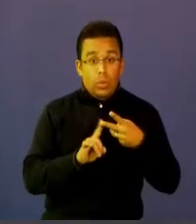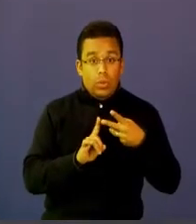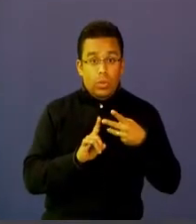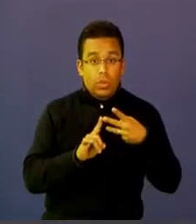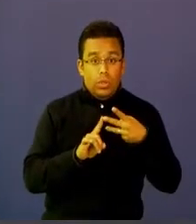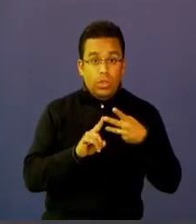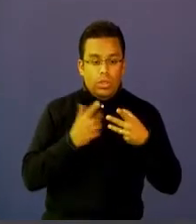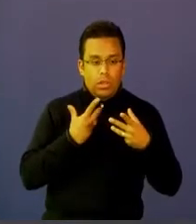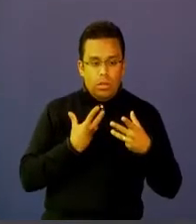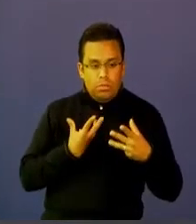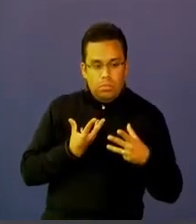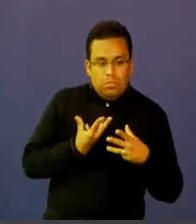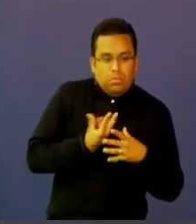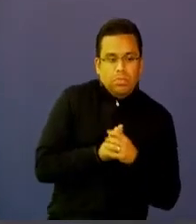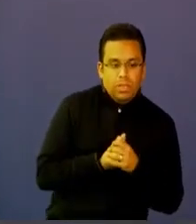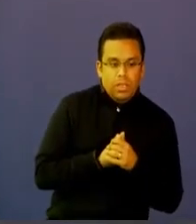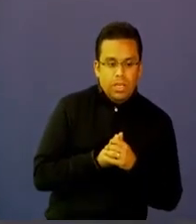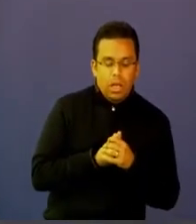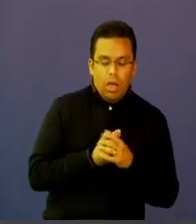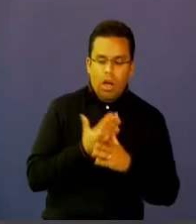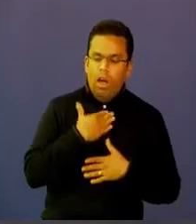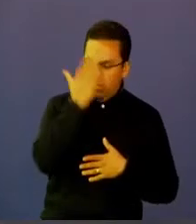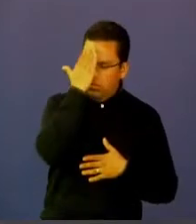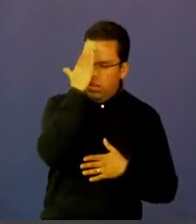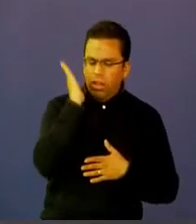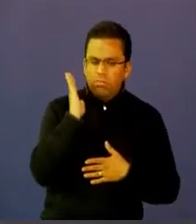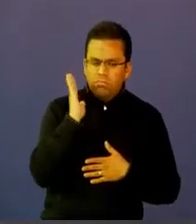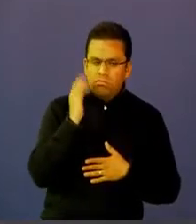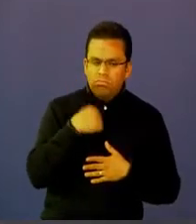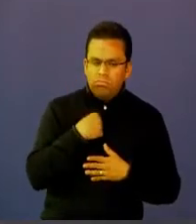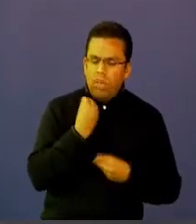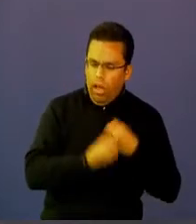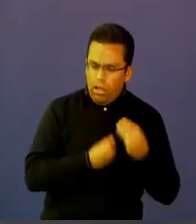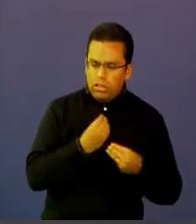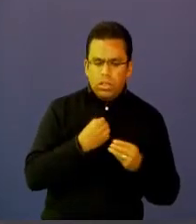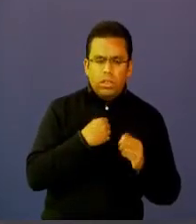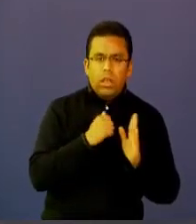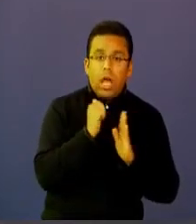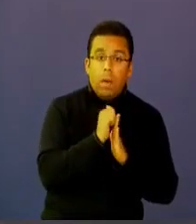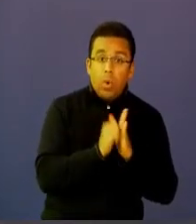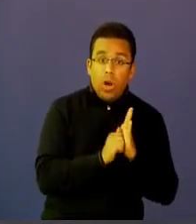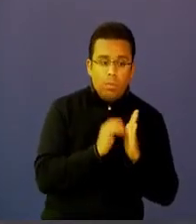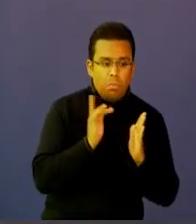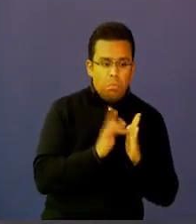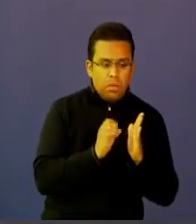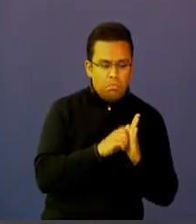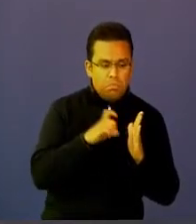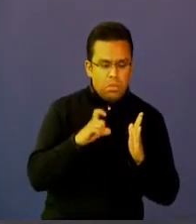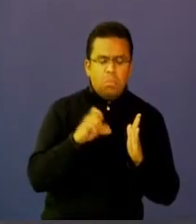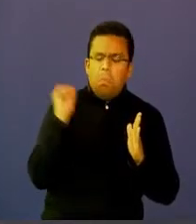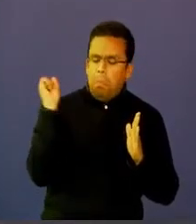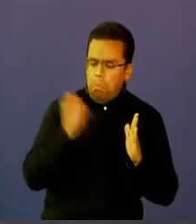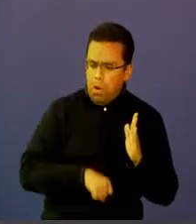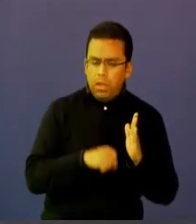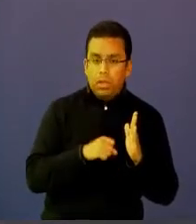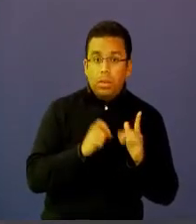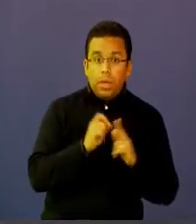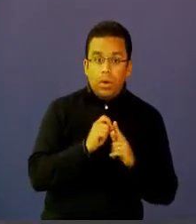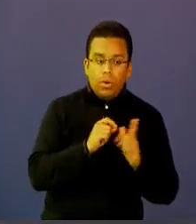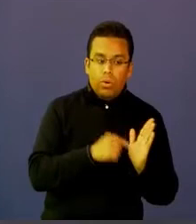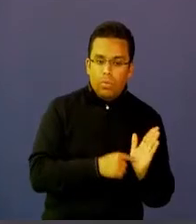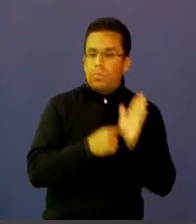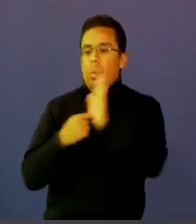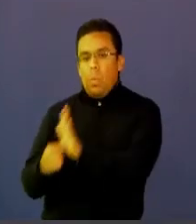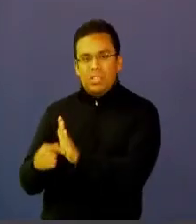entonces es aquel que ya sabe cómo usarla que ya sabe cómo se abre un archivo si puede utilizarlo de aquí a allá pero lo integra a su